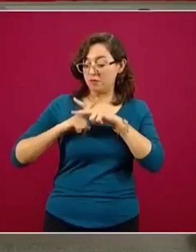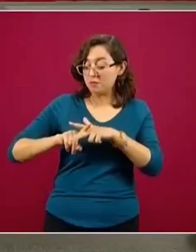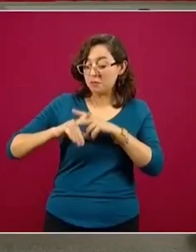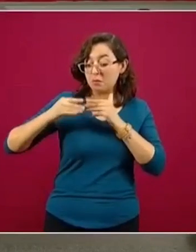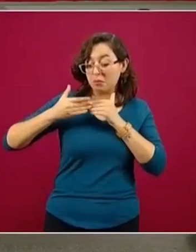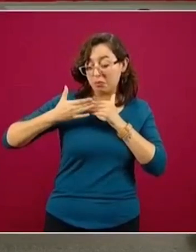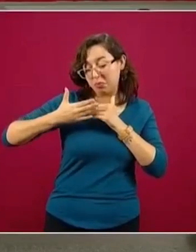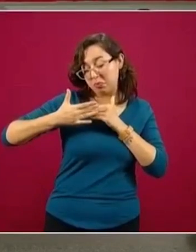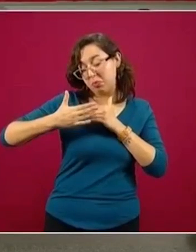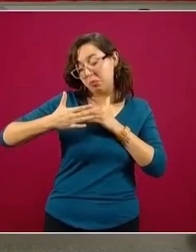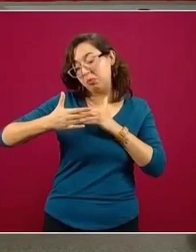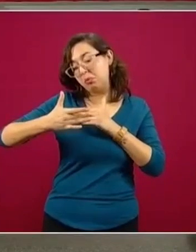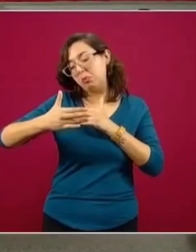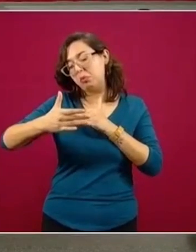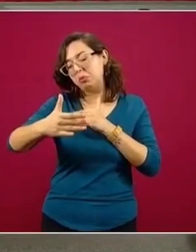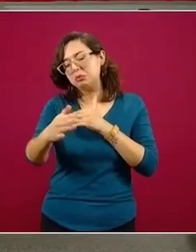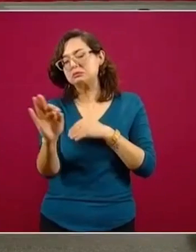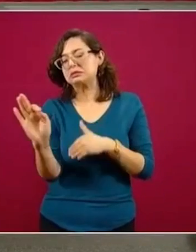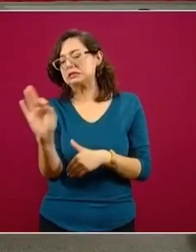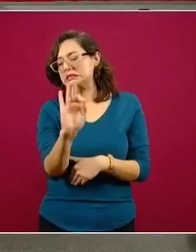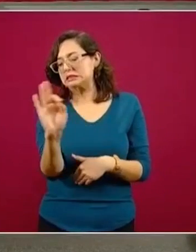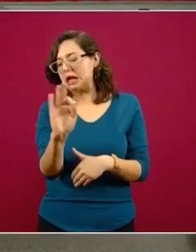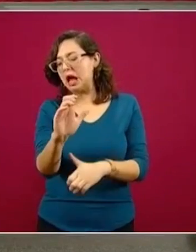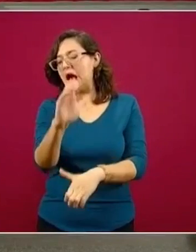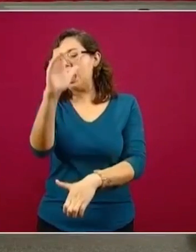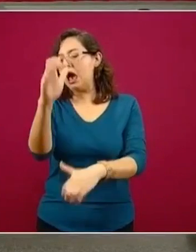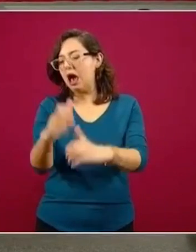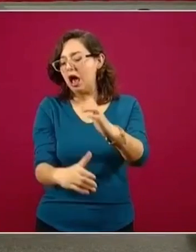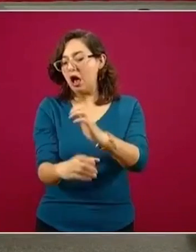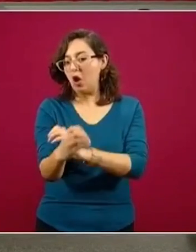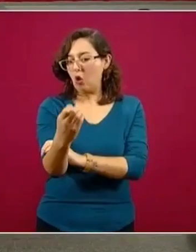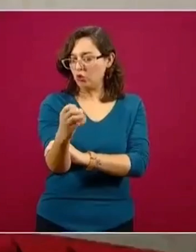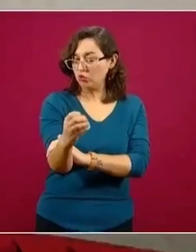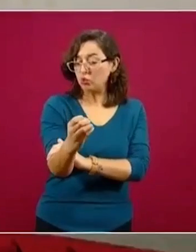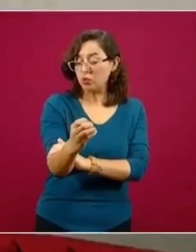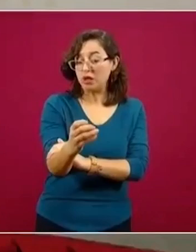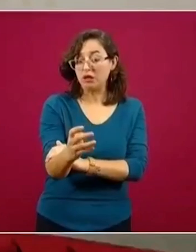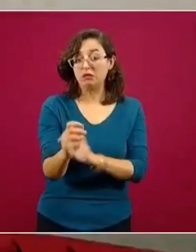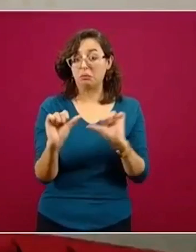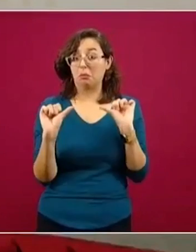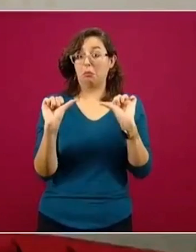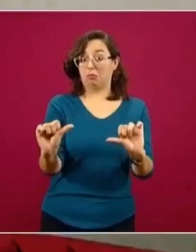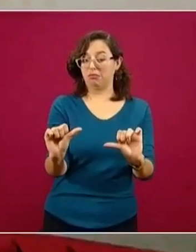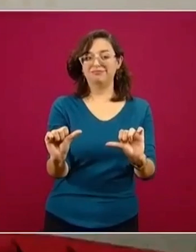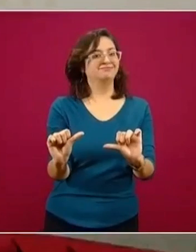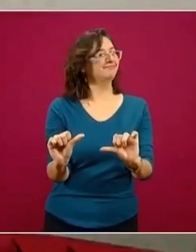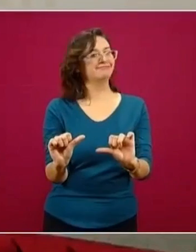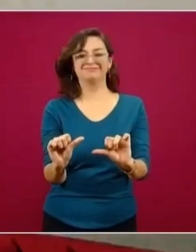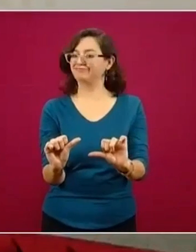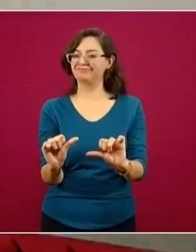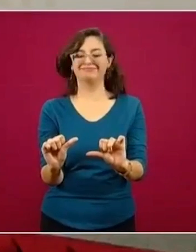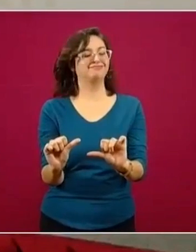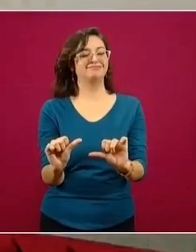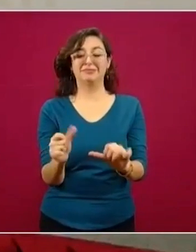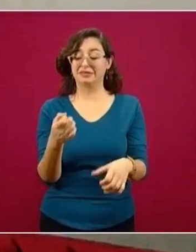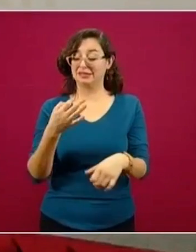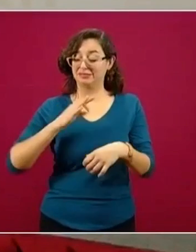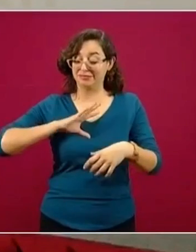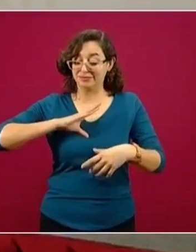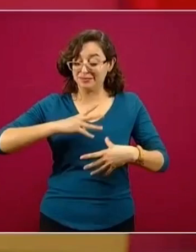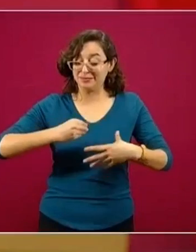identificado por predicciones que podría terminar en octubre. Me refiero a que un escenario muy posible